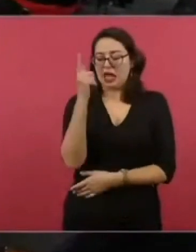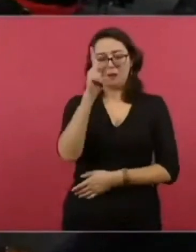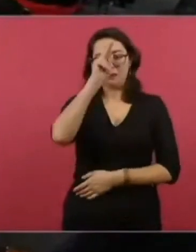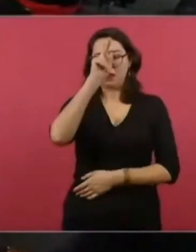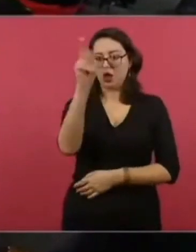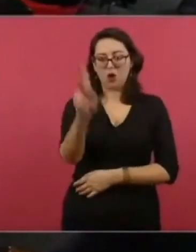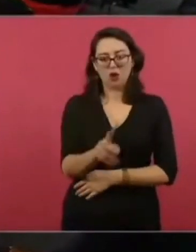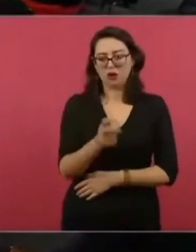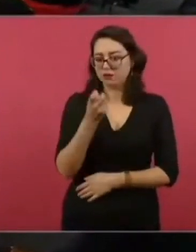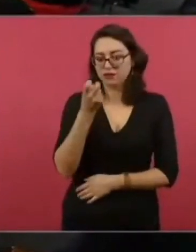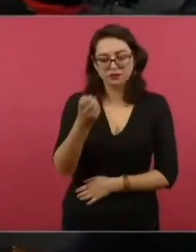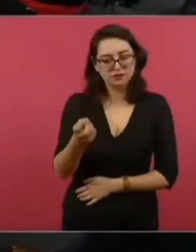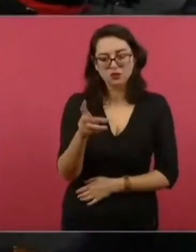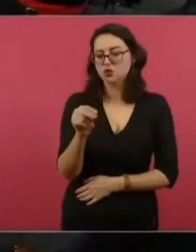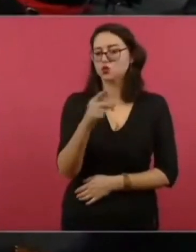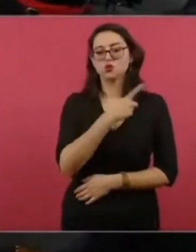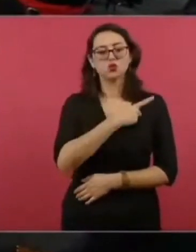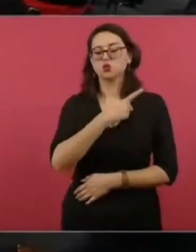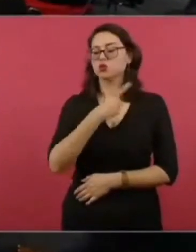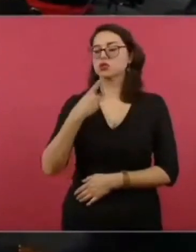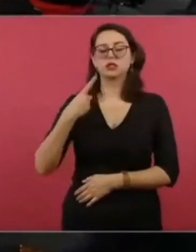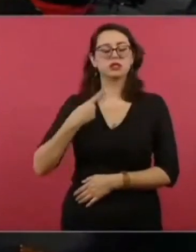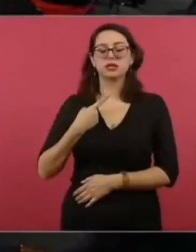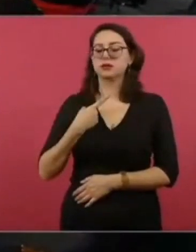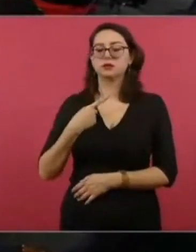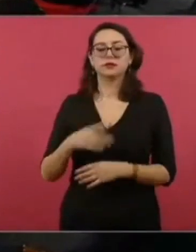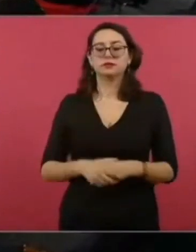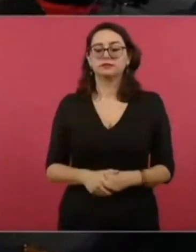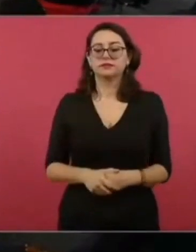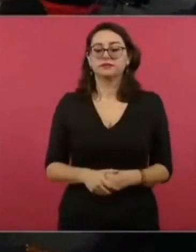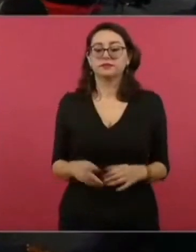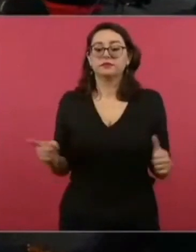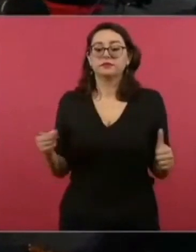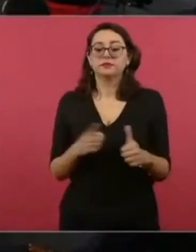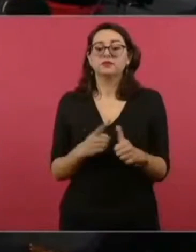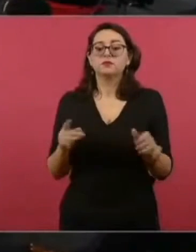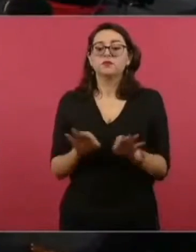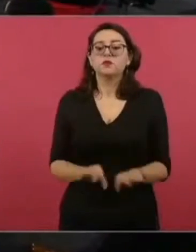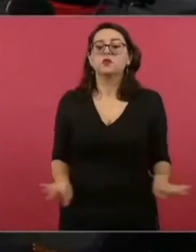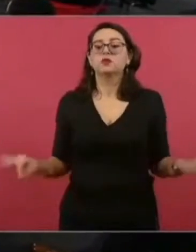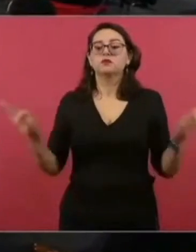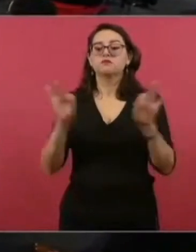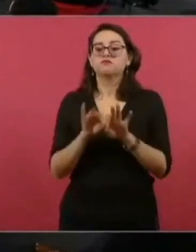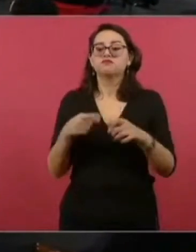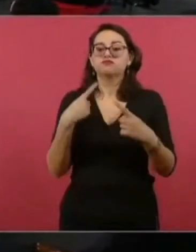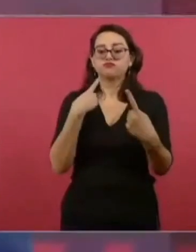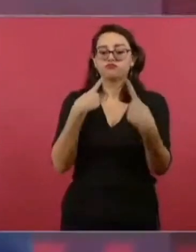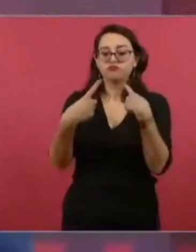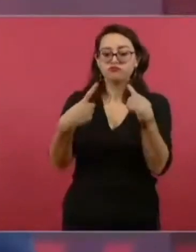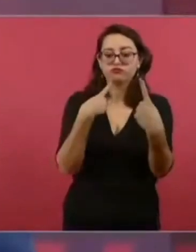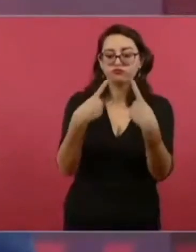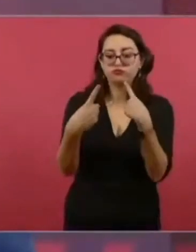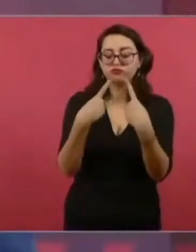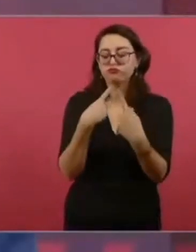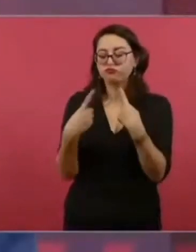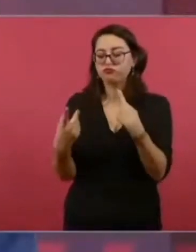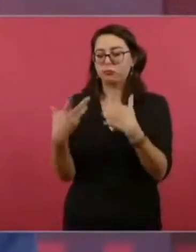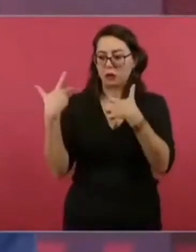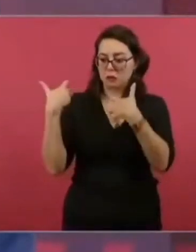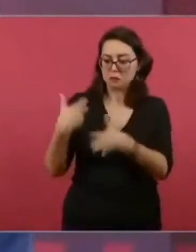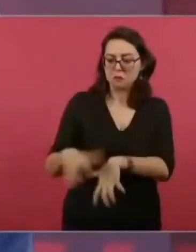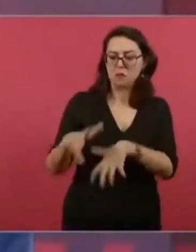Por verdad, como lo mencionó Rosicela, es dialogar. Si traen una demanda justa,